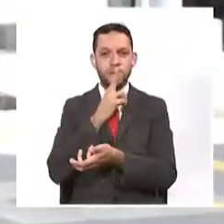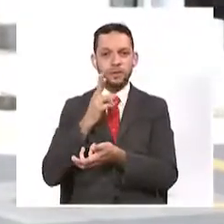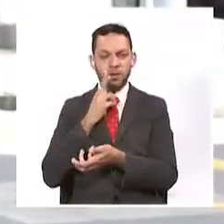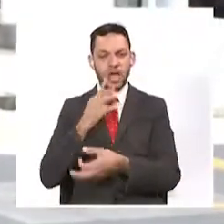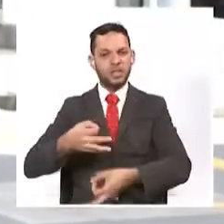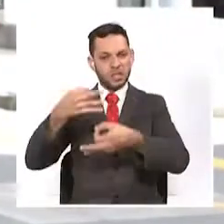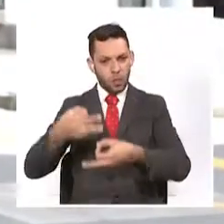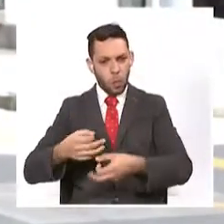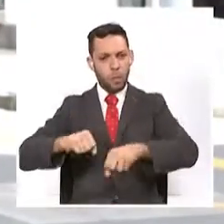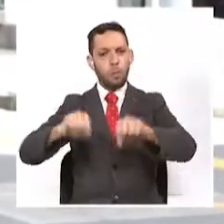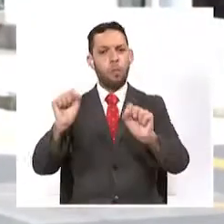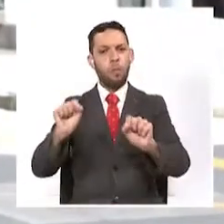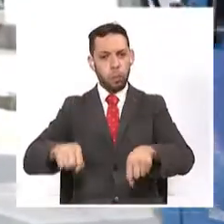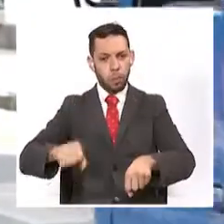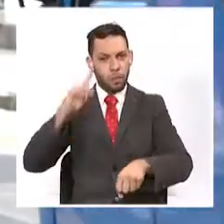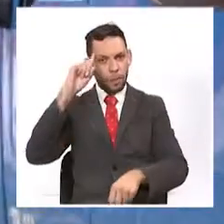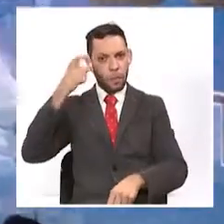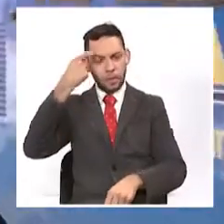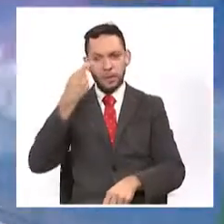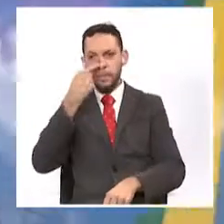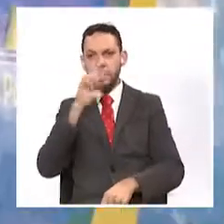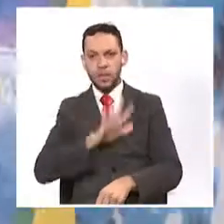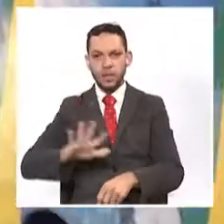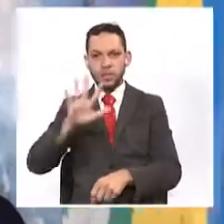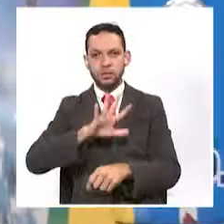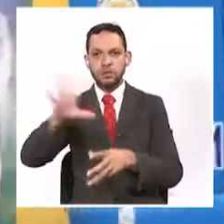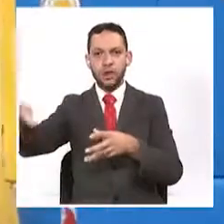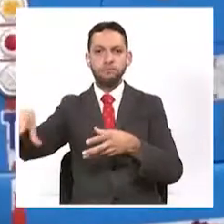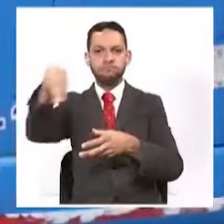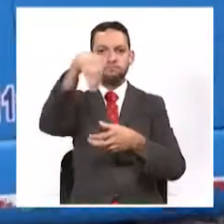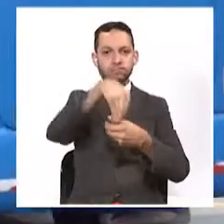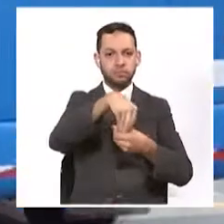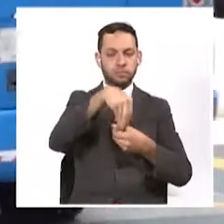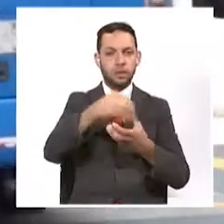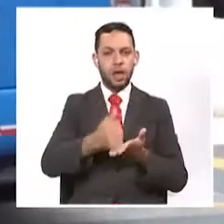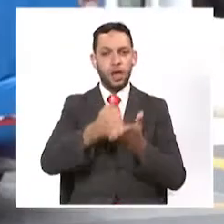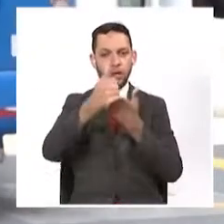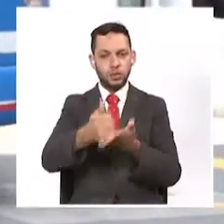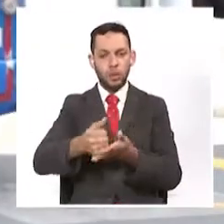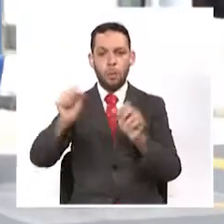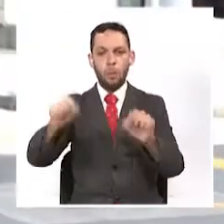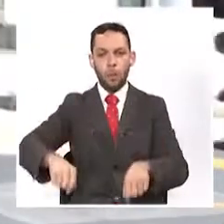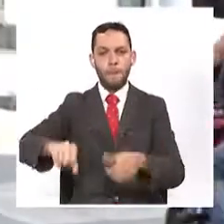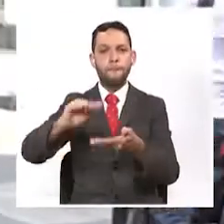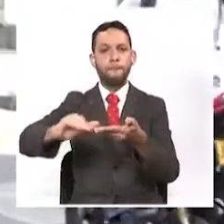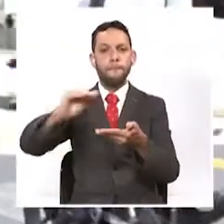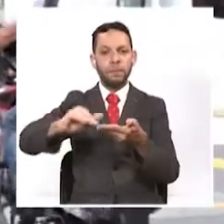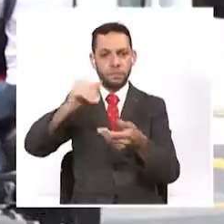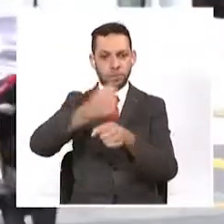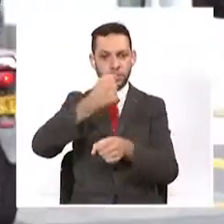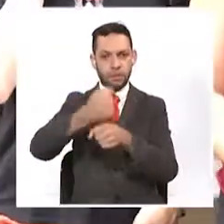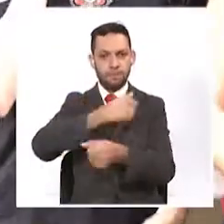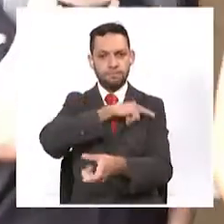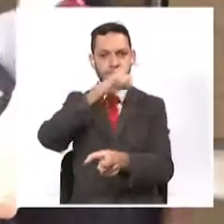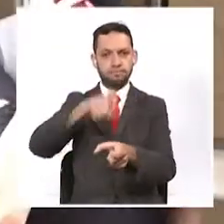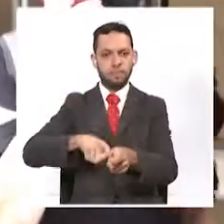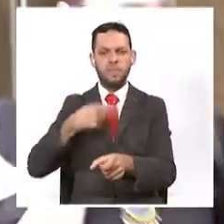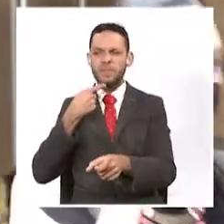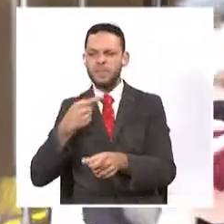sustento para hacer que el gobierno nacional los incluya dentro de estas excepciones. Escuchemos lo que dicen los voceros y también los empresarios.